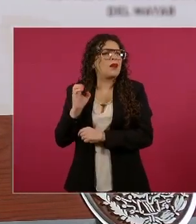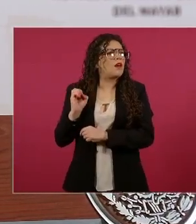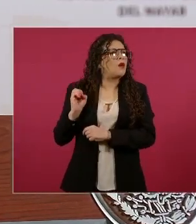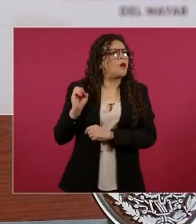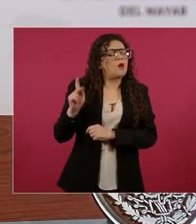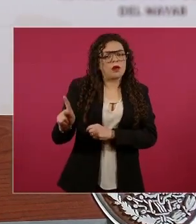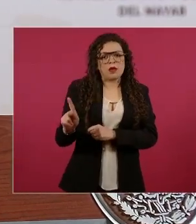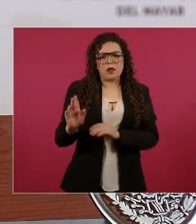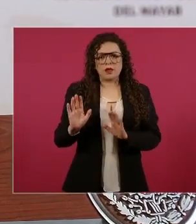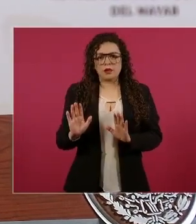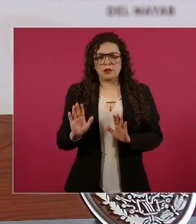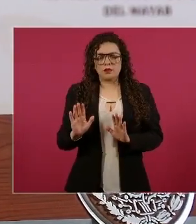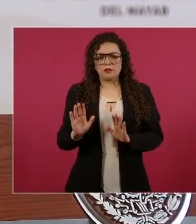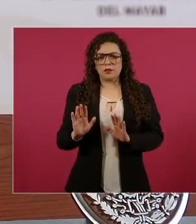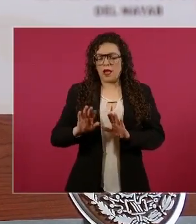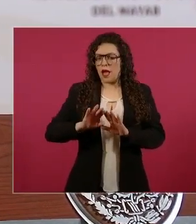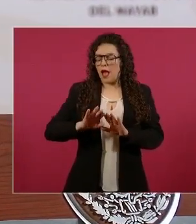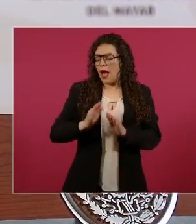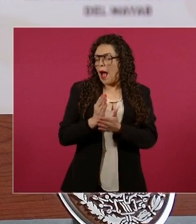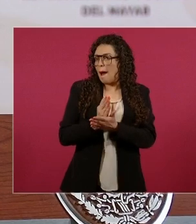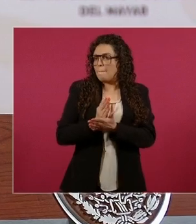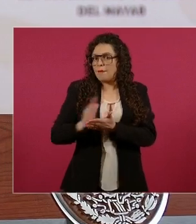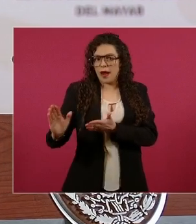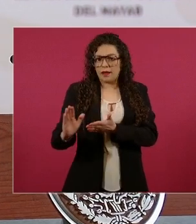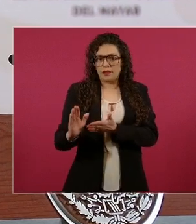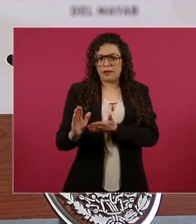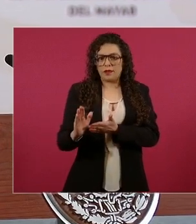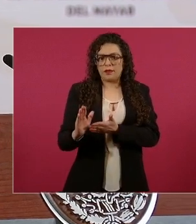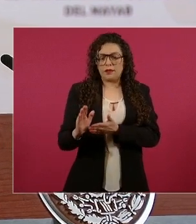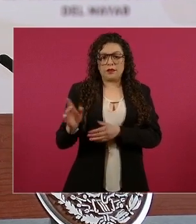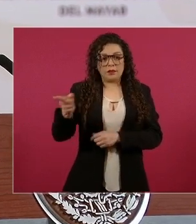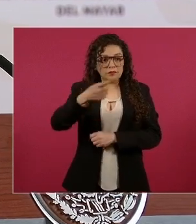con paz, con tranquilidad.